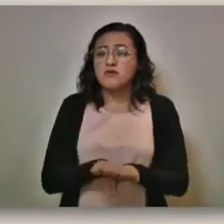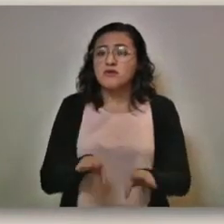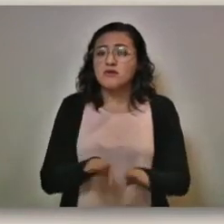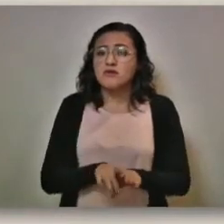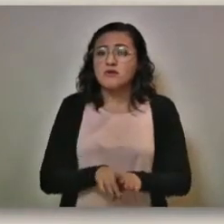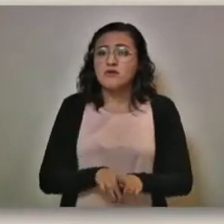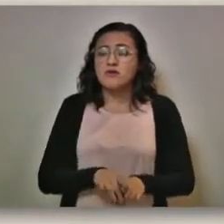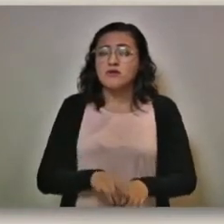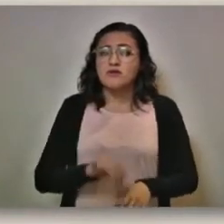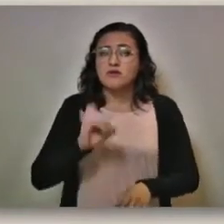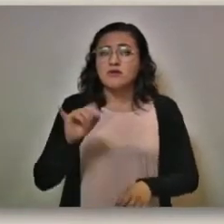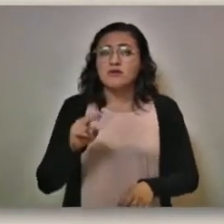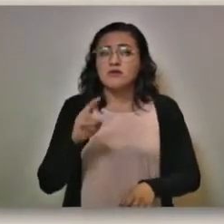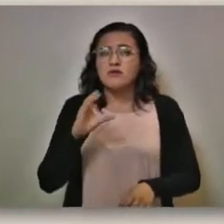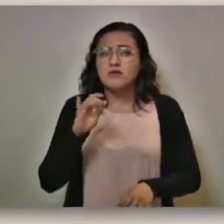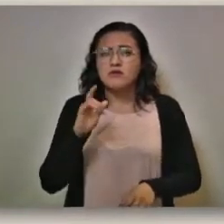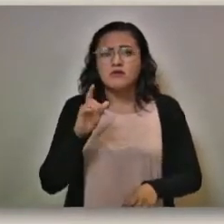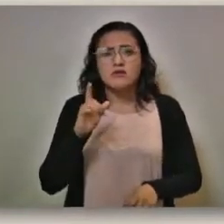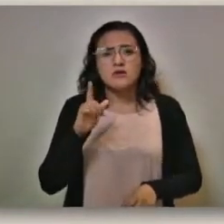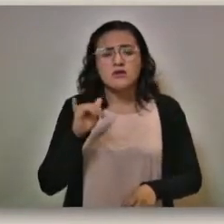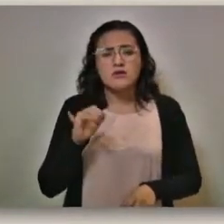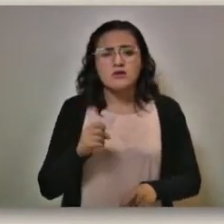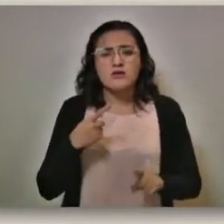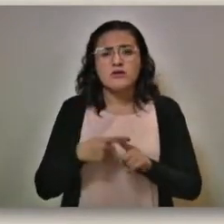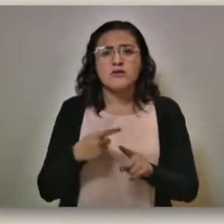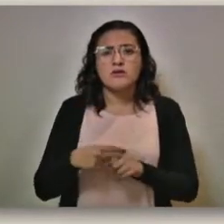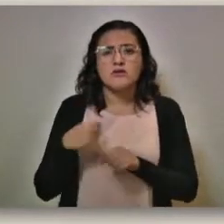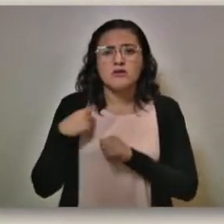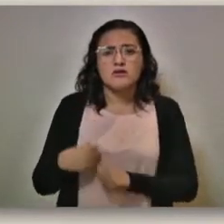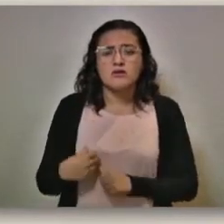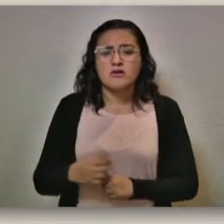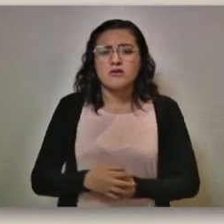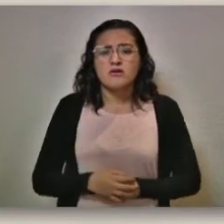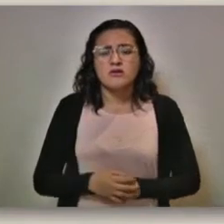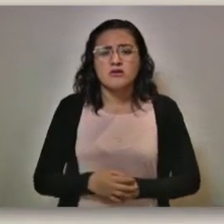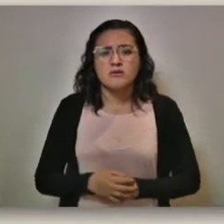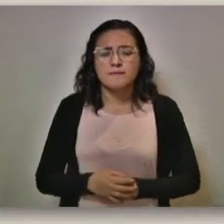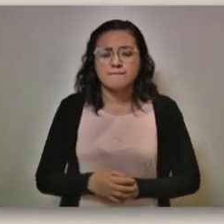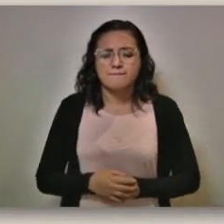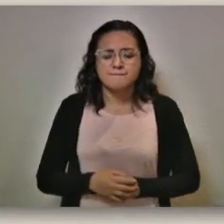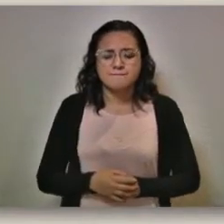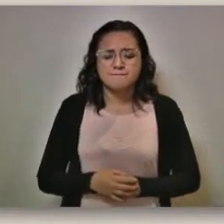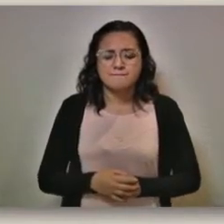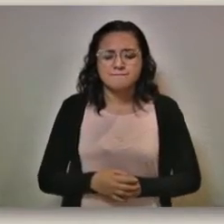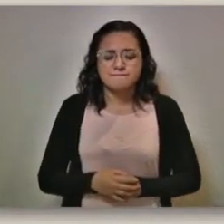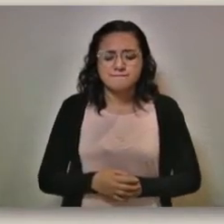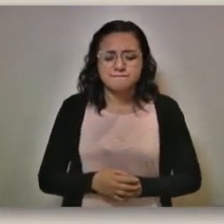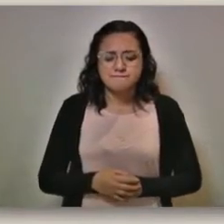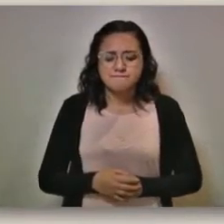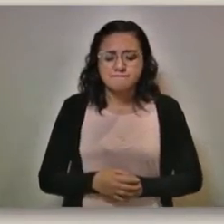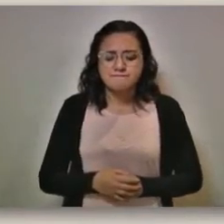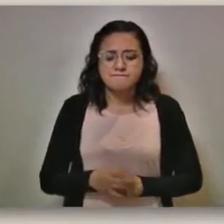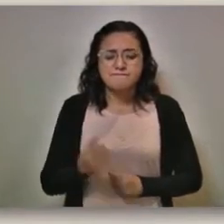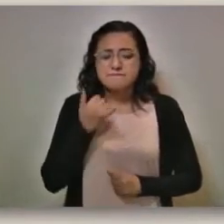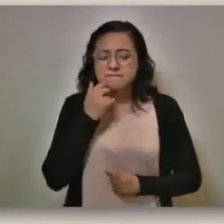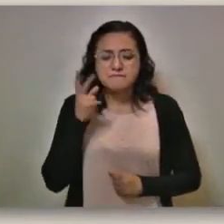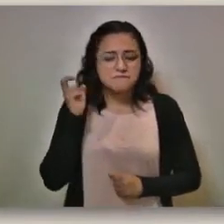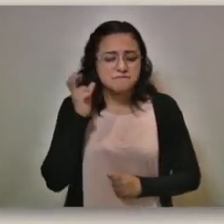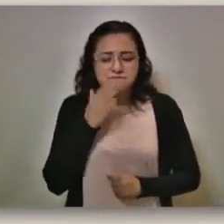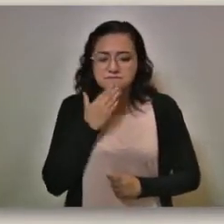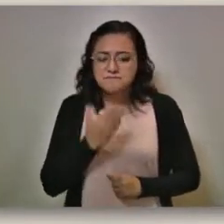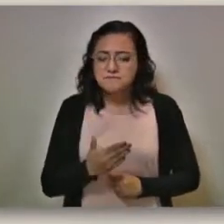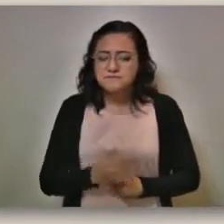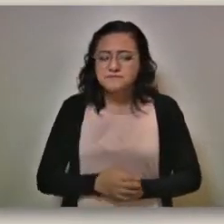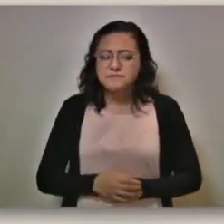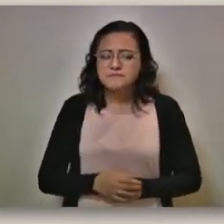a Julio Globner Rosáin, titular de la dependencia, ante las críticas de investigamiento laboral. Entonces, preguntarle si se va investigar este tema o